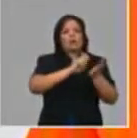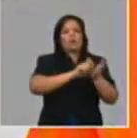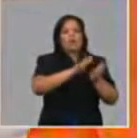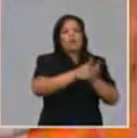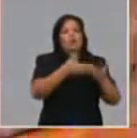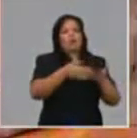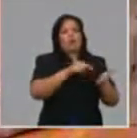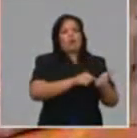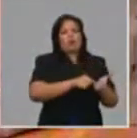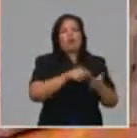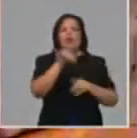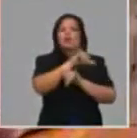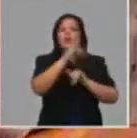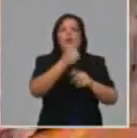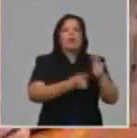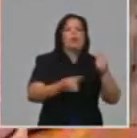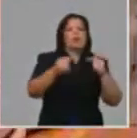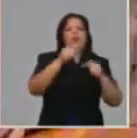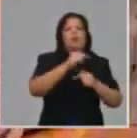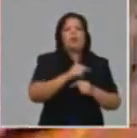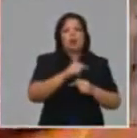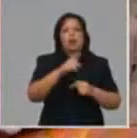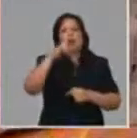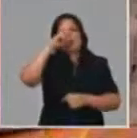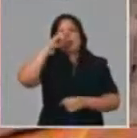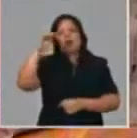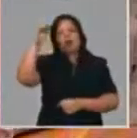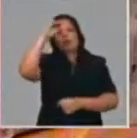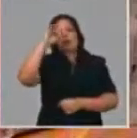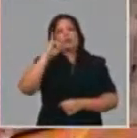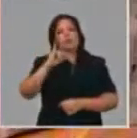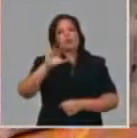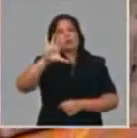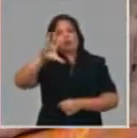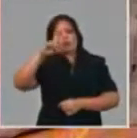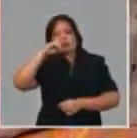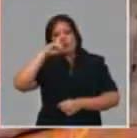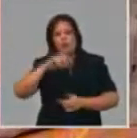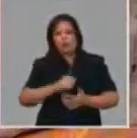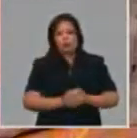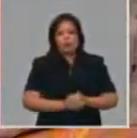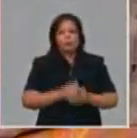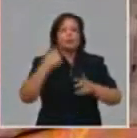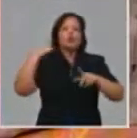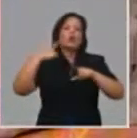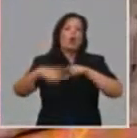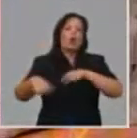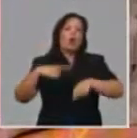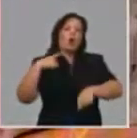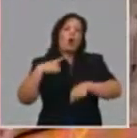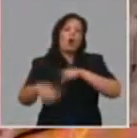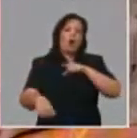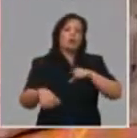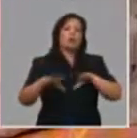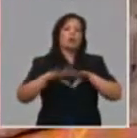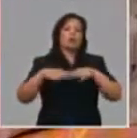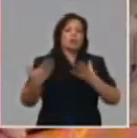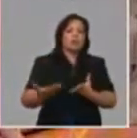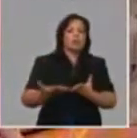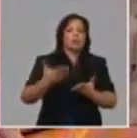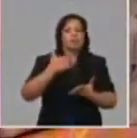prioridades con los adultos mayores de 65 años. Y hay otras producciones que también son resultado del autoabastecimiento,